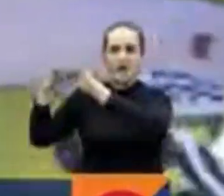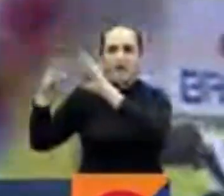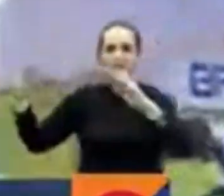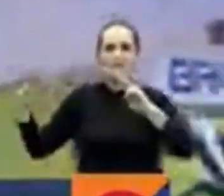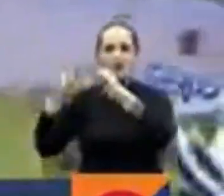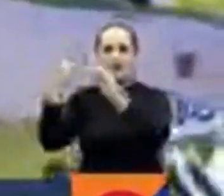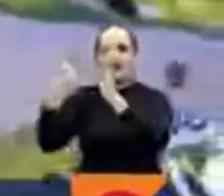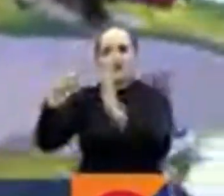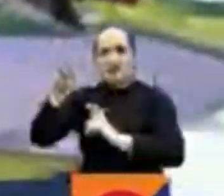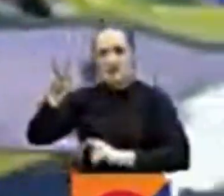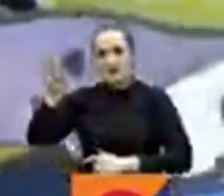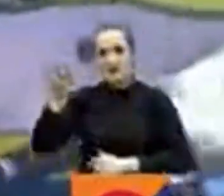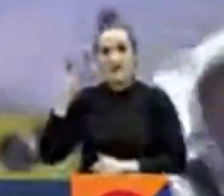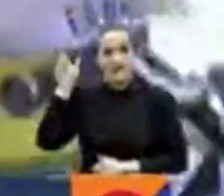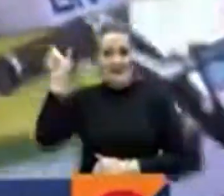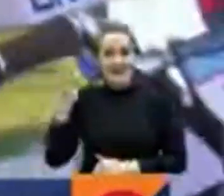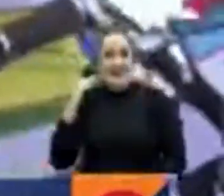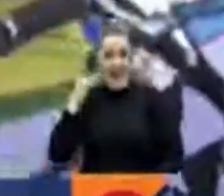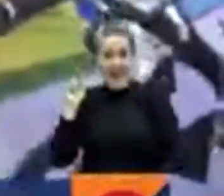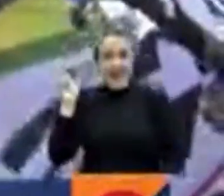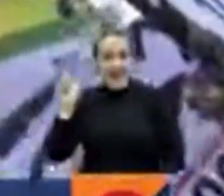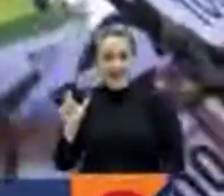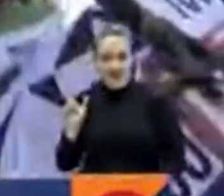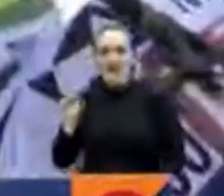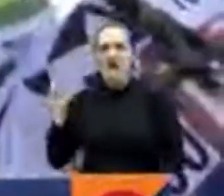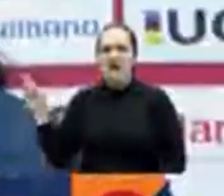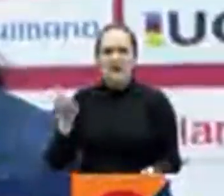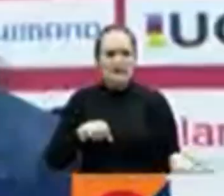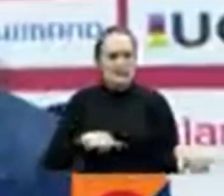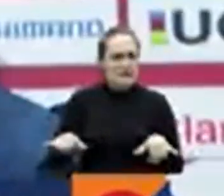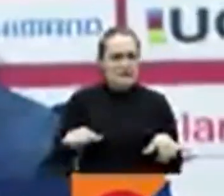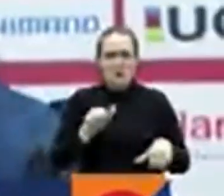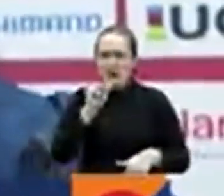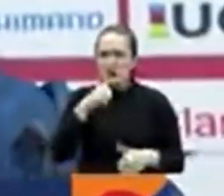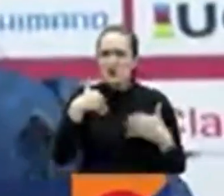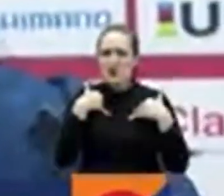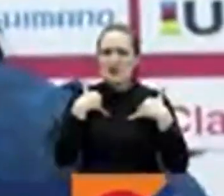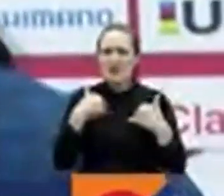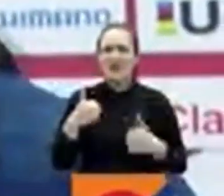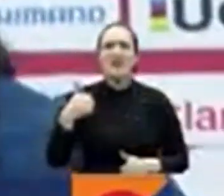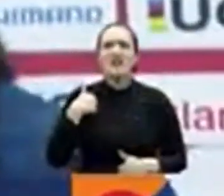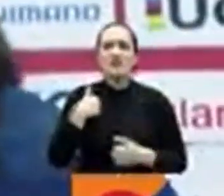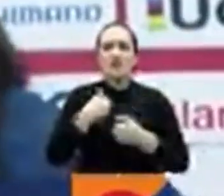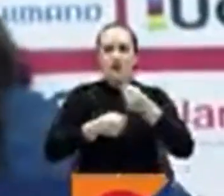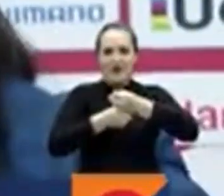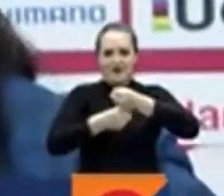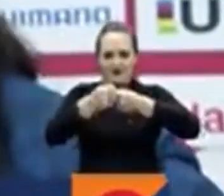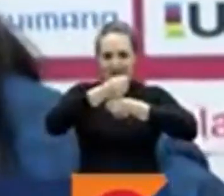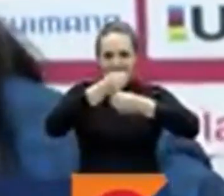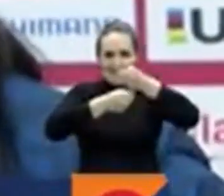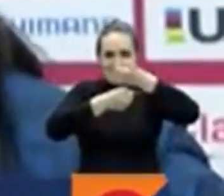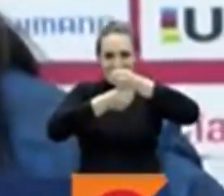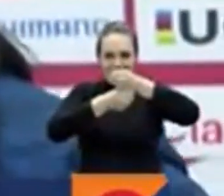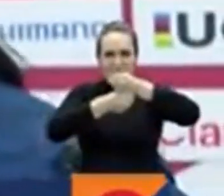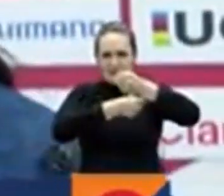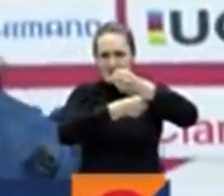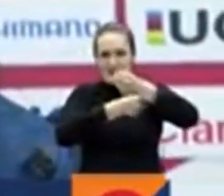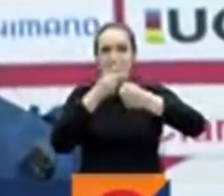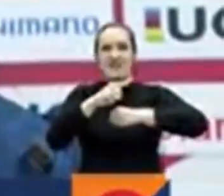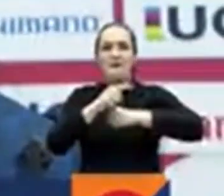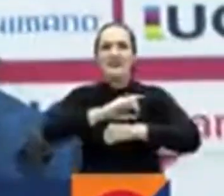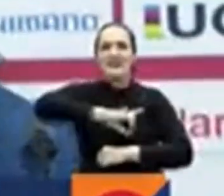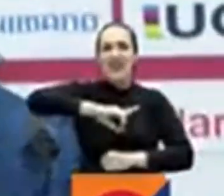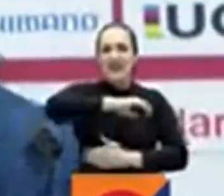Mariana Pajón correrá estas válidas de Copa Mundo sufriendo. Tengo desgarrados los discos de la espalda no tengo ligamentos en el codo derecho